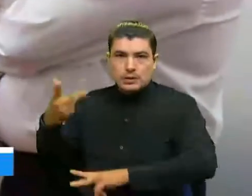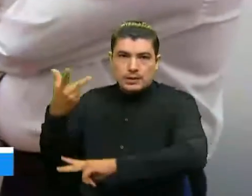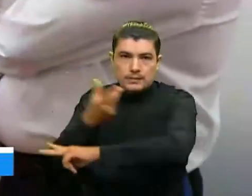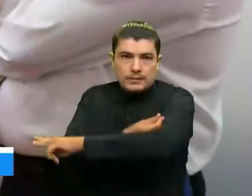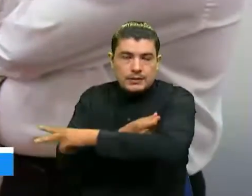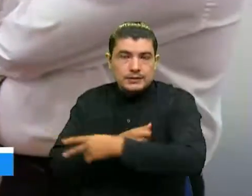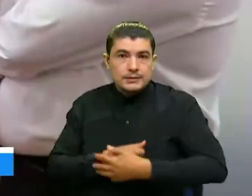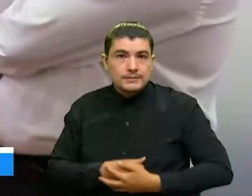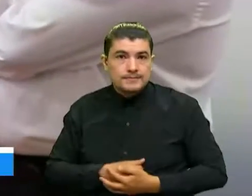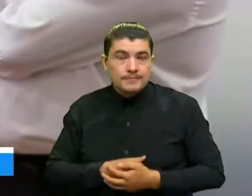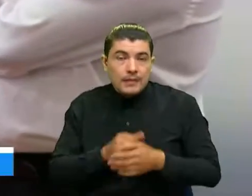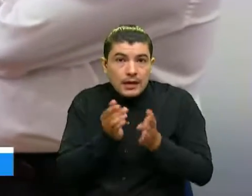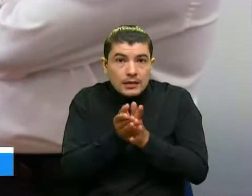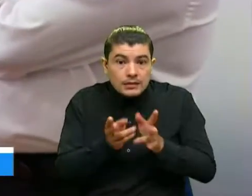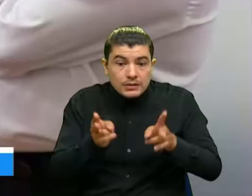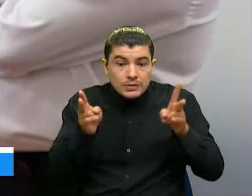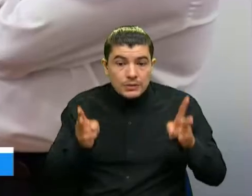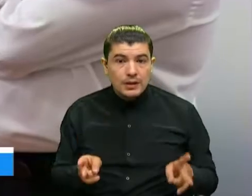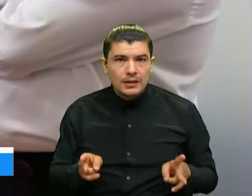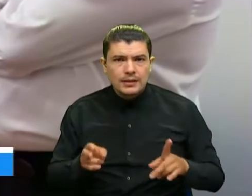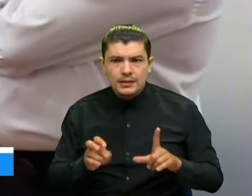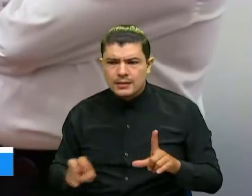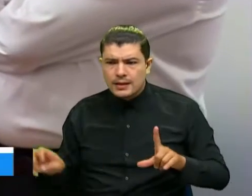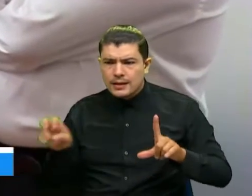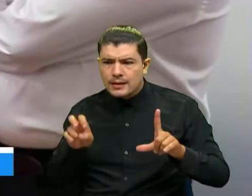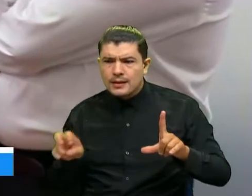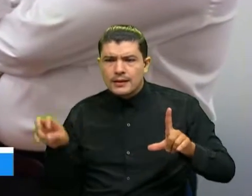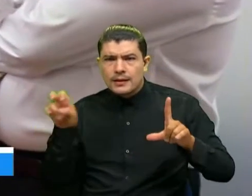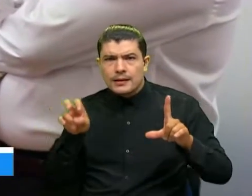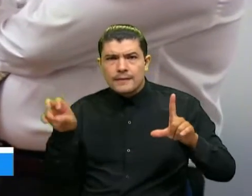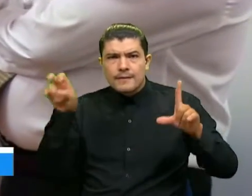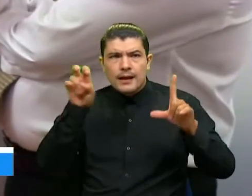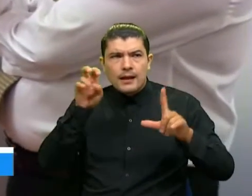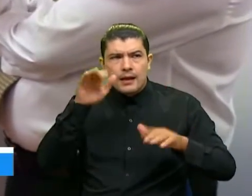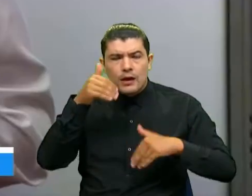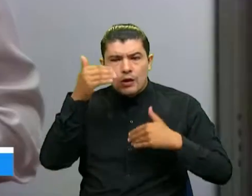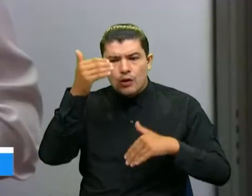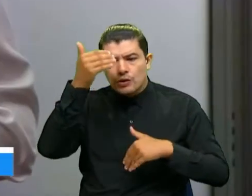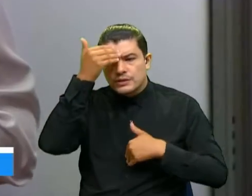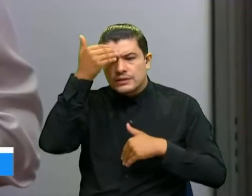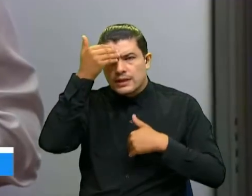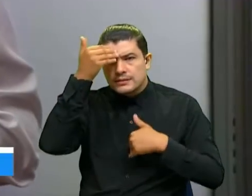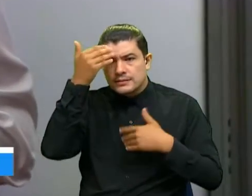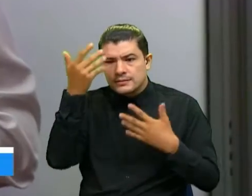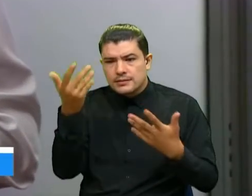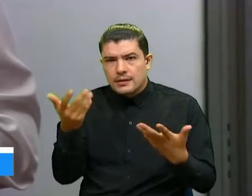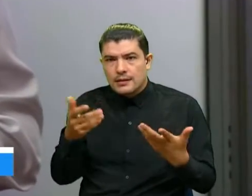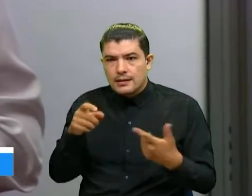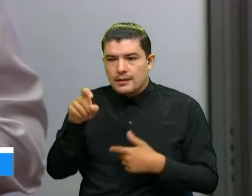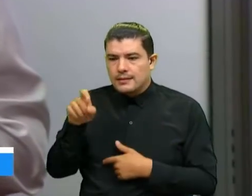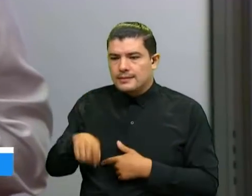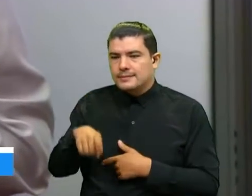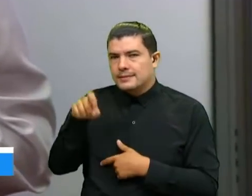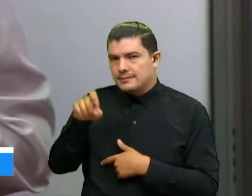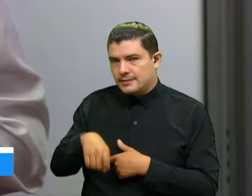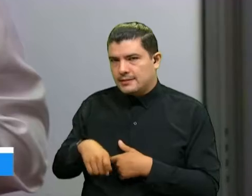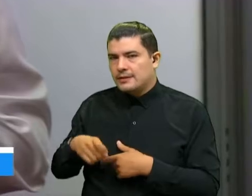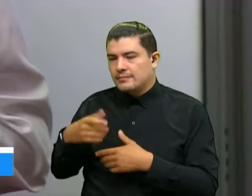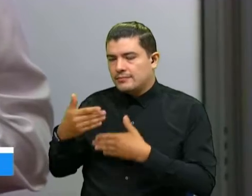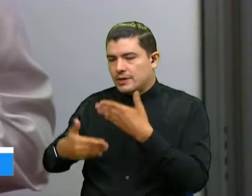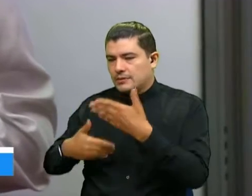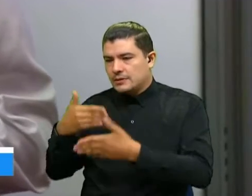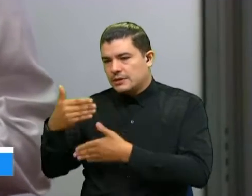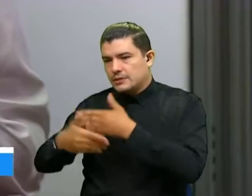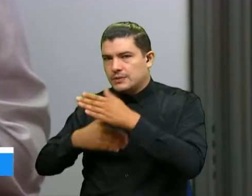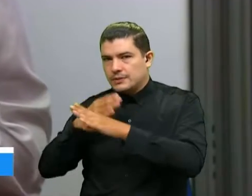estudiantes también tuvieran este nivel de conciencia de la necesidad de hacer la prevención